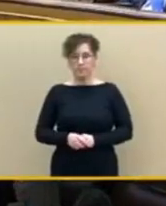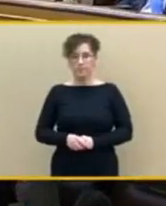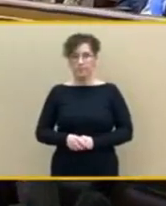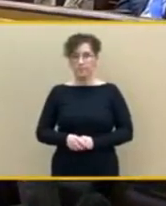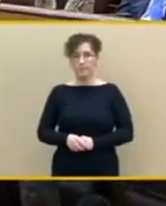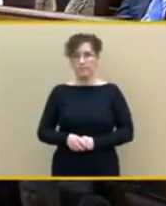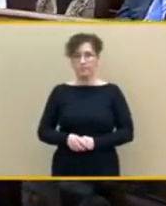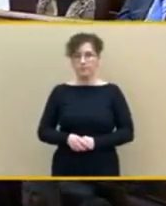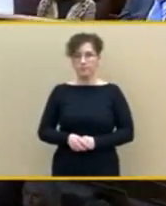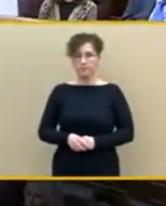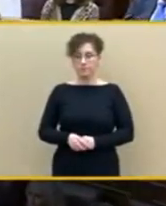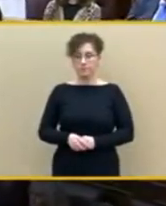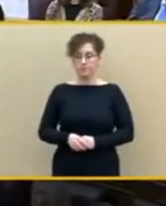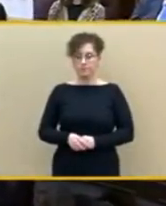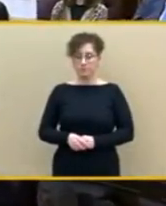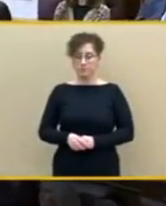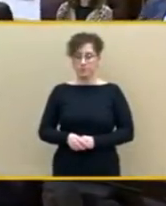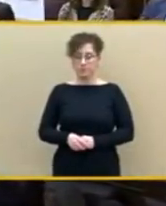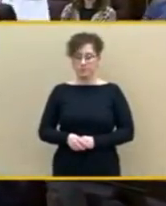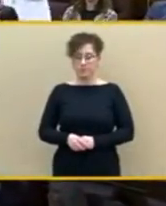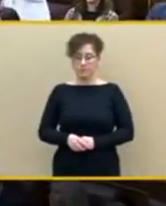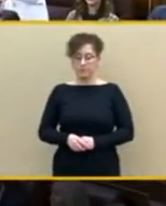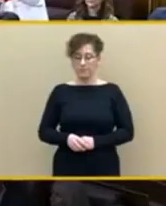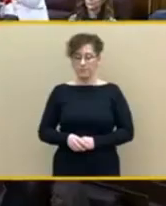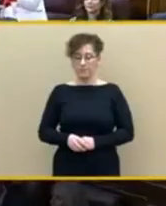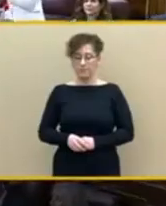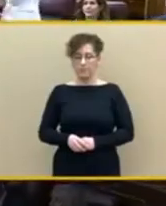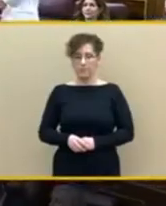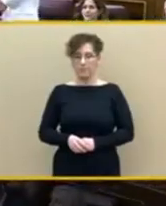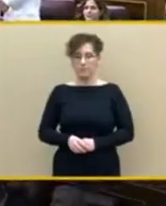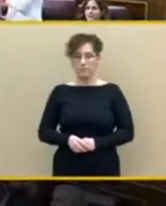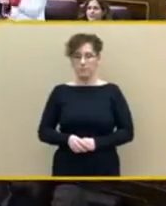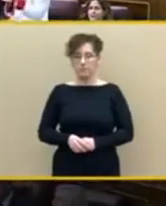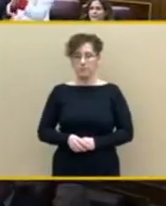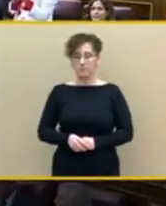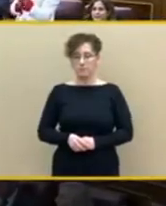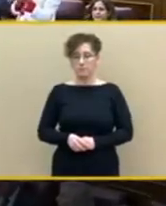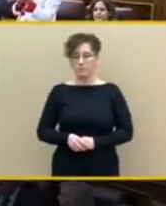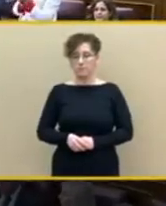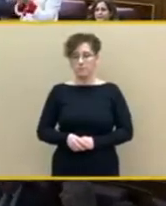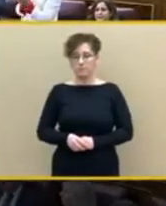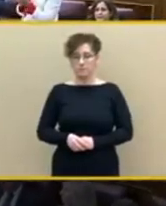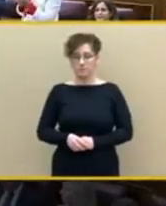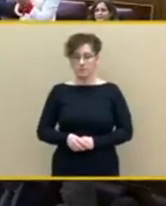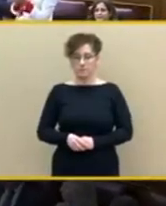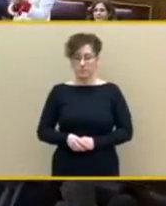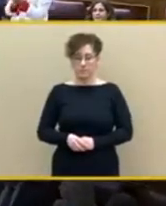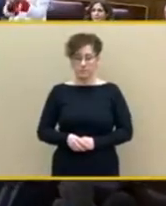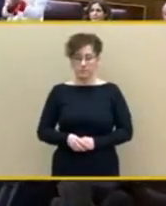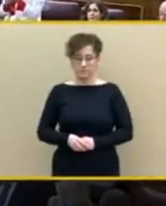que encima no buscas ni a una persona de tu grupo parlamentario para que la defiendas sino que te buscas